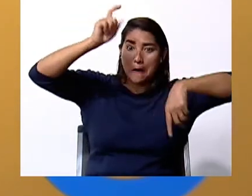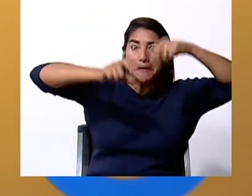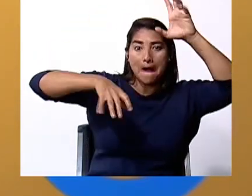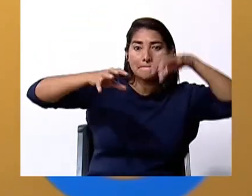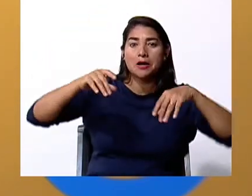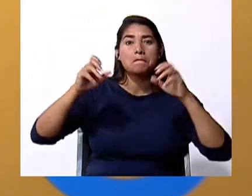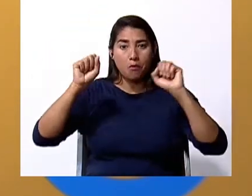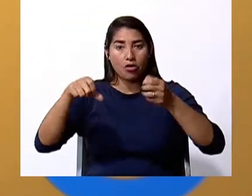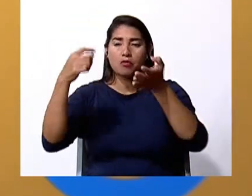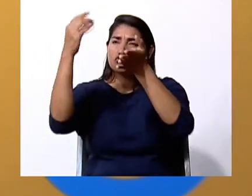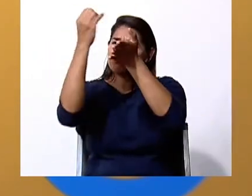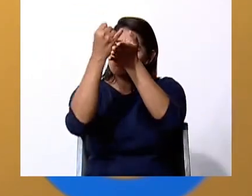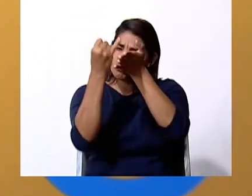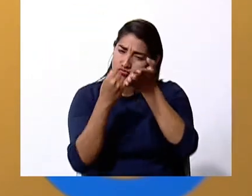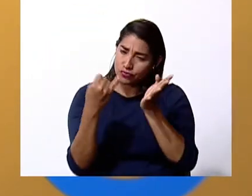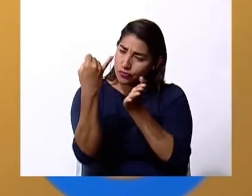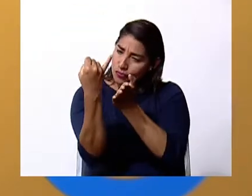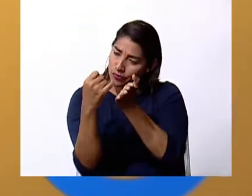lluvia.